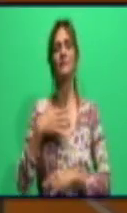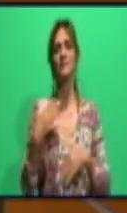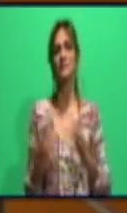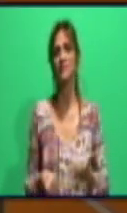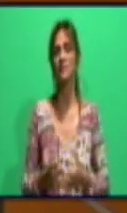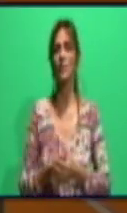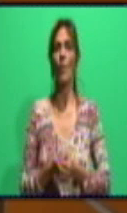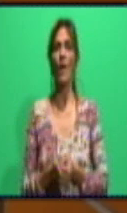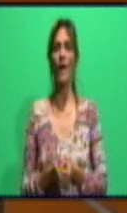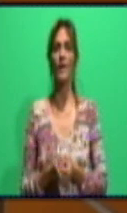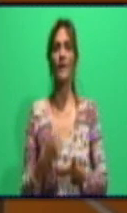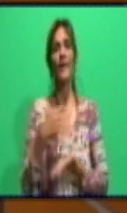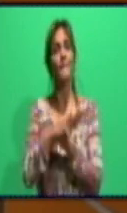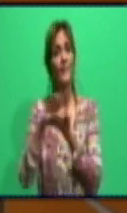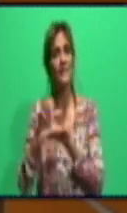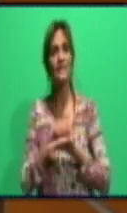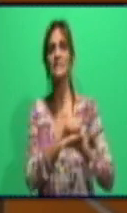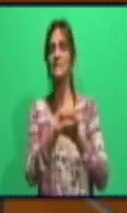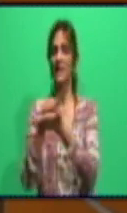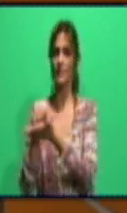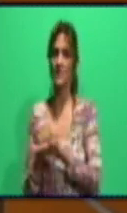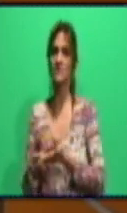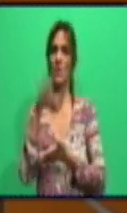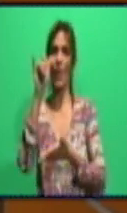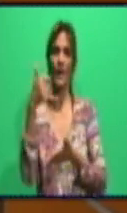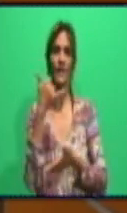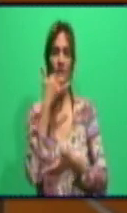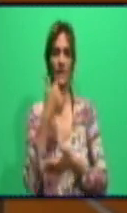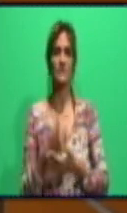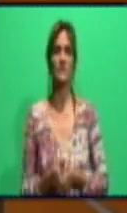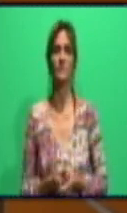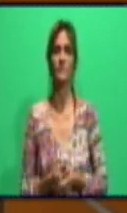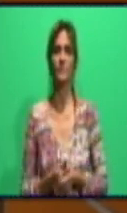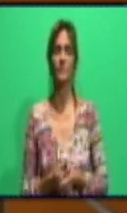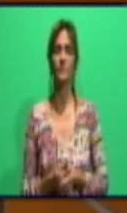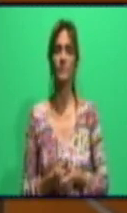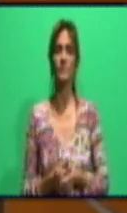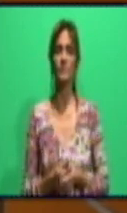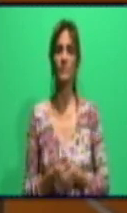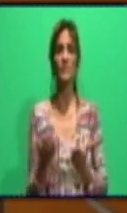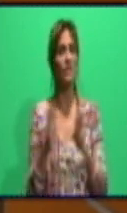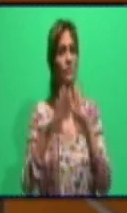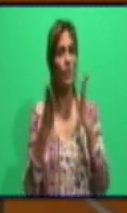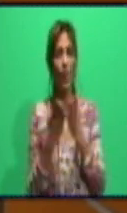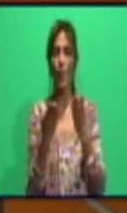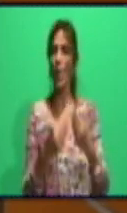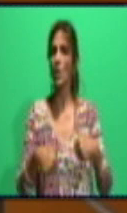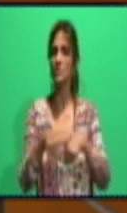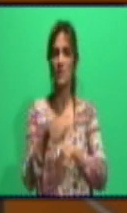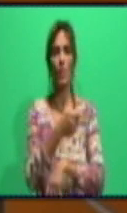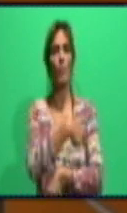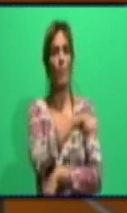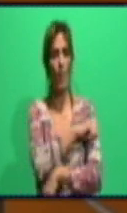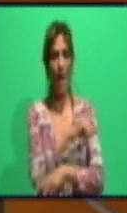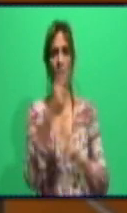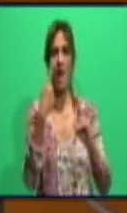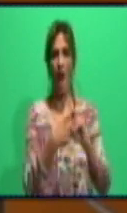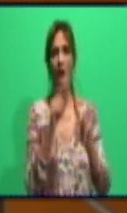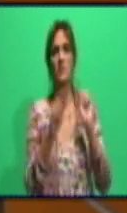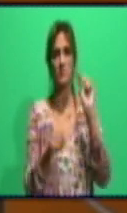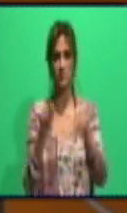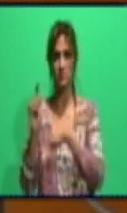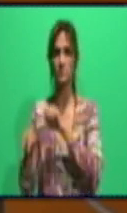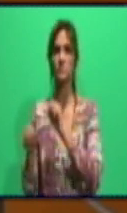tenemos más de 500 agentes de telecomunicaciones, en cada uno de los consejos populares, y Yunel, decías correctamente, que es vital,